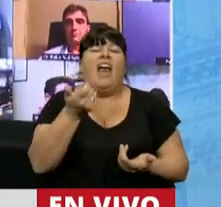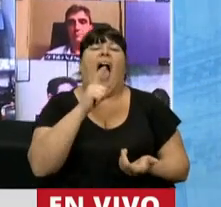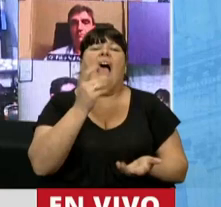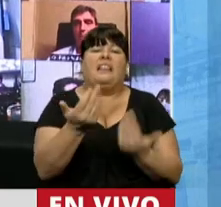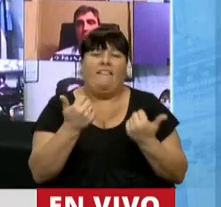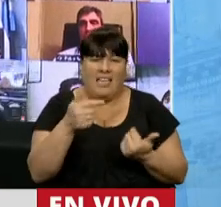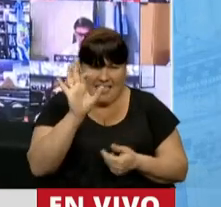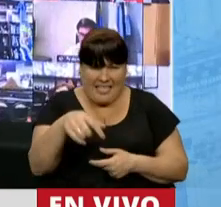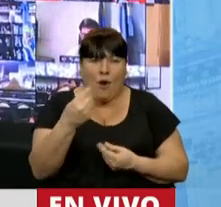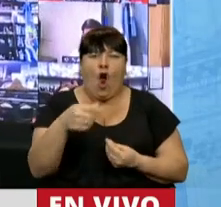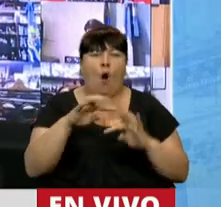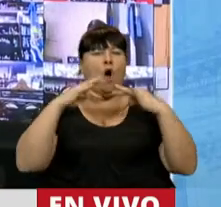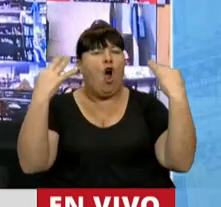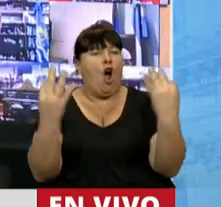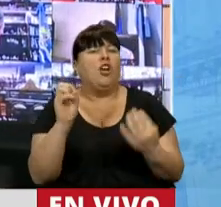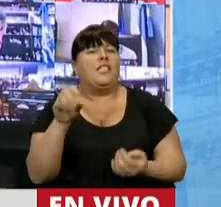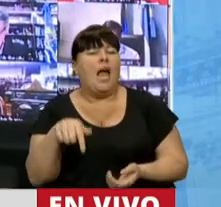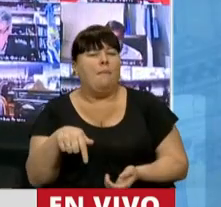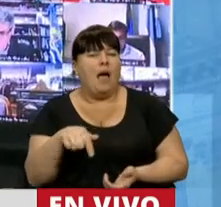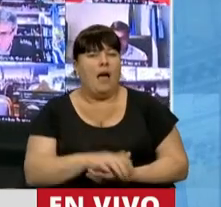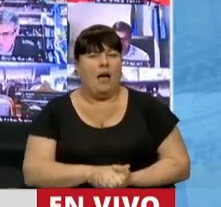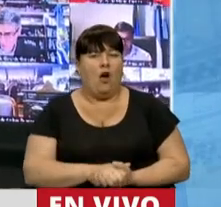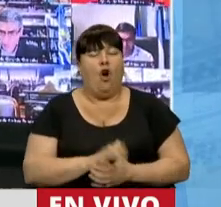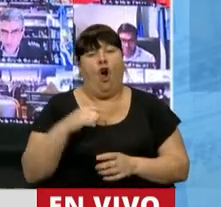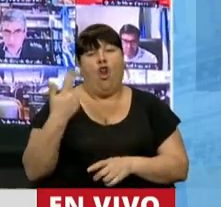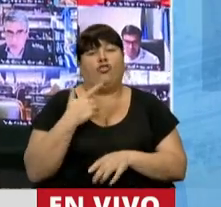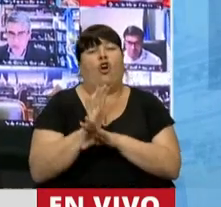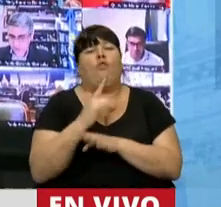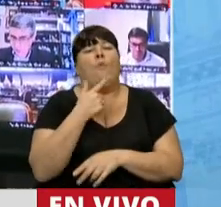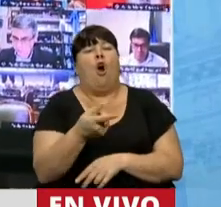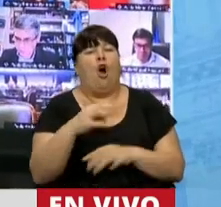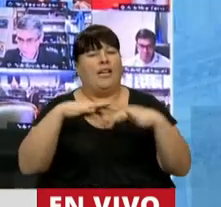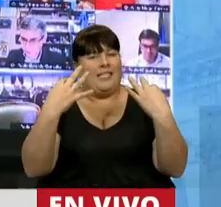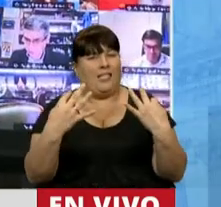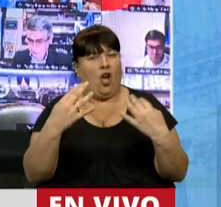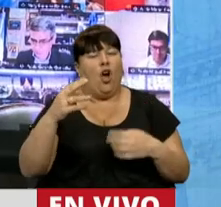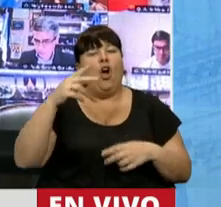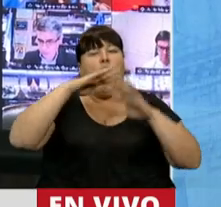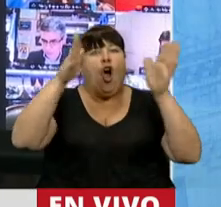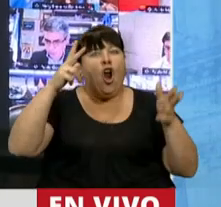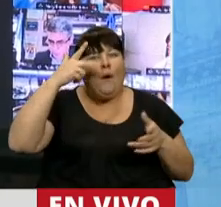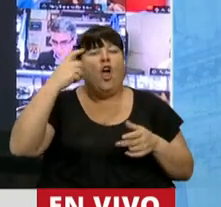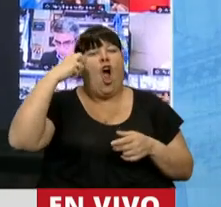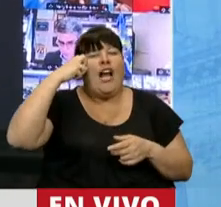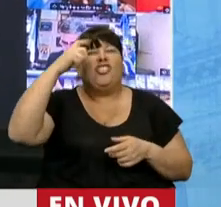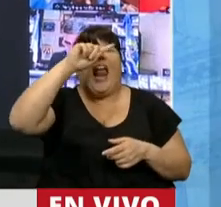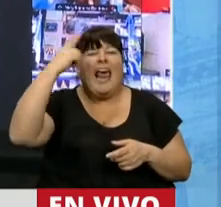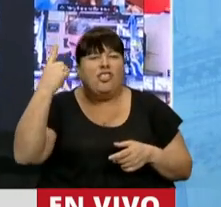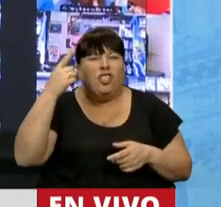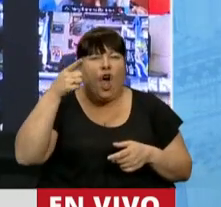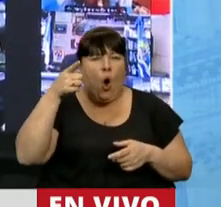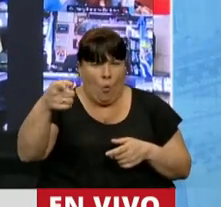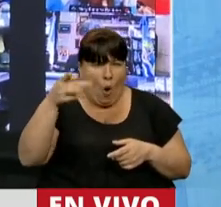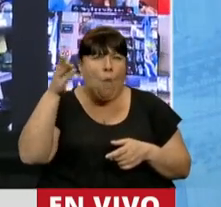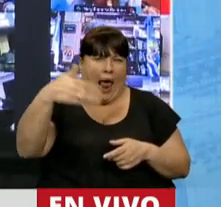acta. ¿Sabe cómo se llama este recinto? ¿O cómo lo llamamos nosotros? Honorable Congreso de la Nación. Usted